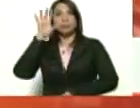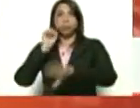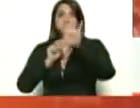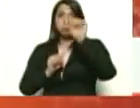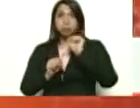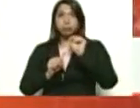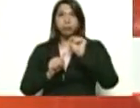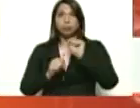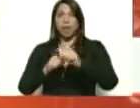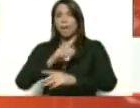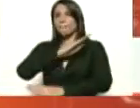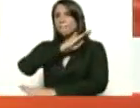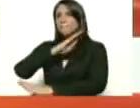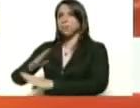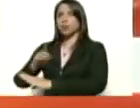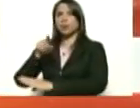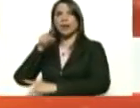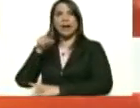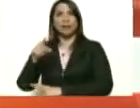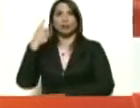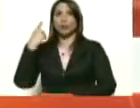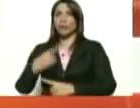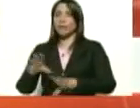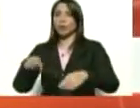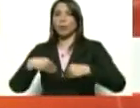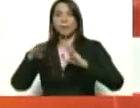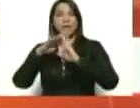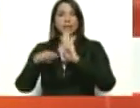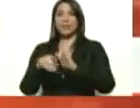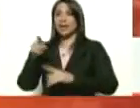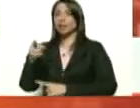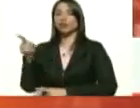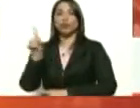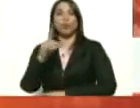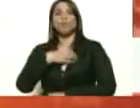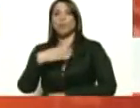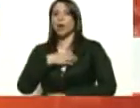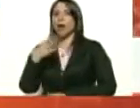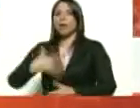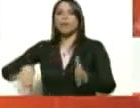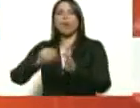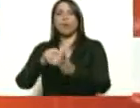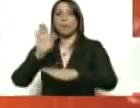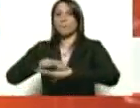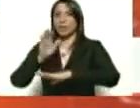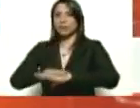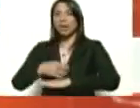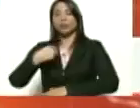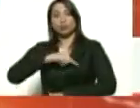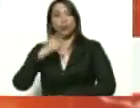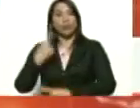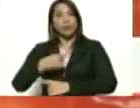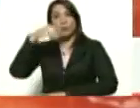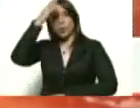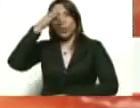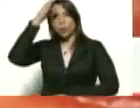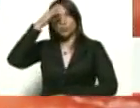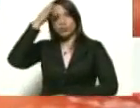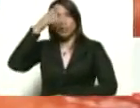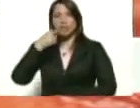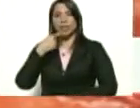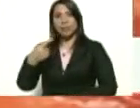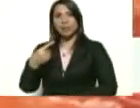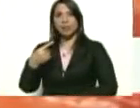medidas para que esto no vuelva a ocurrir, y nosotros tengamos conciencia, tengamos conciencia, yo se lo decía,